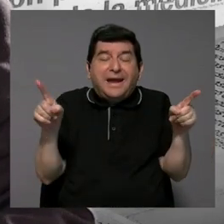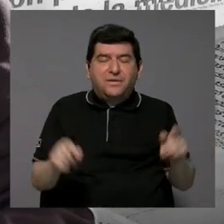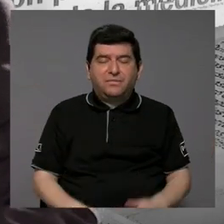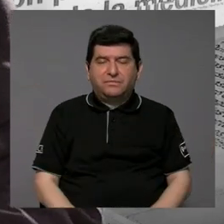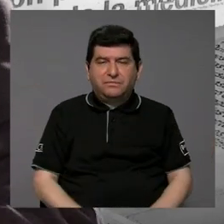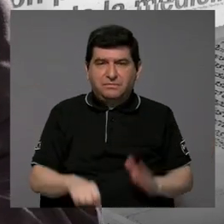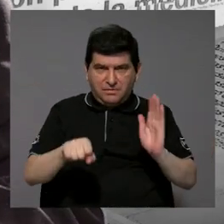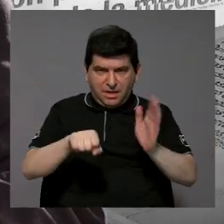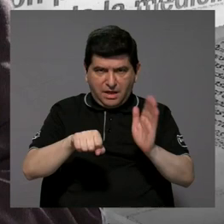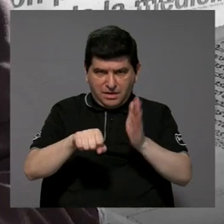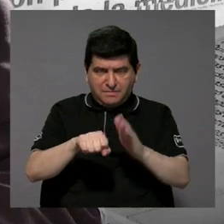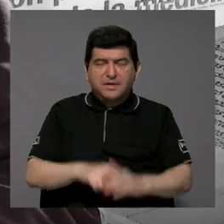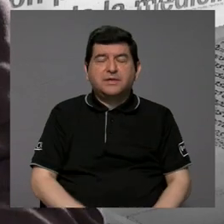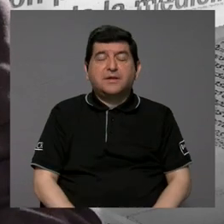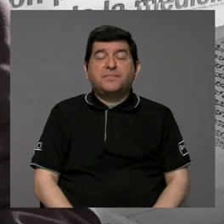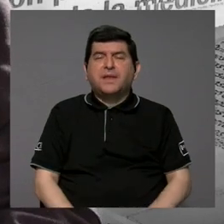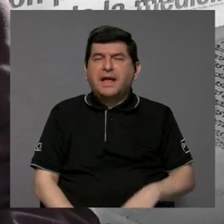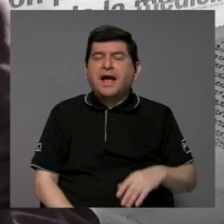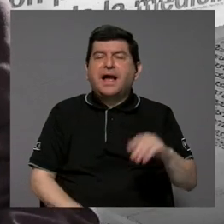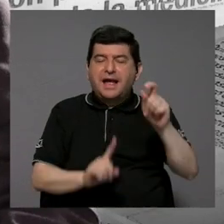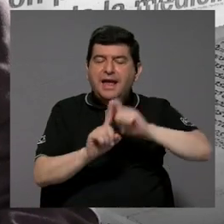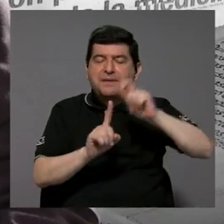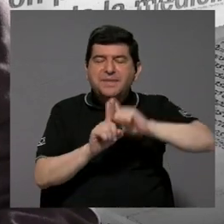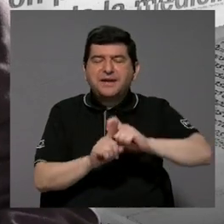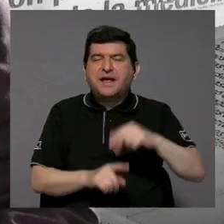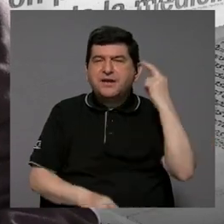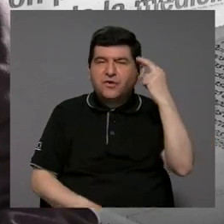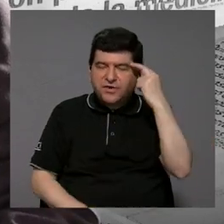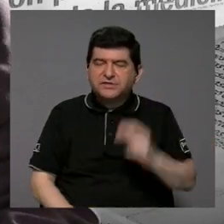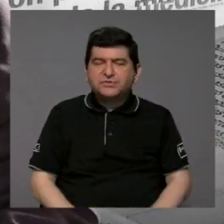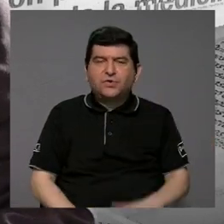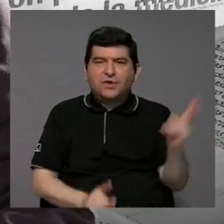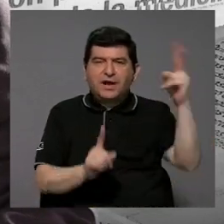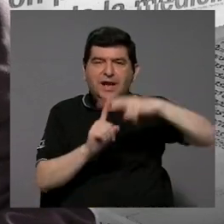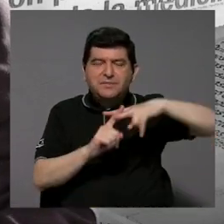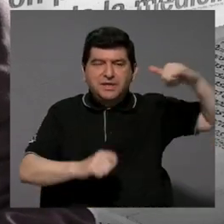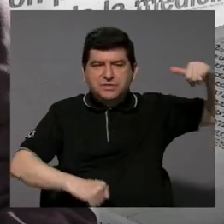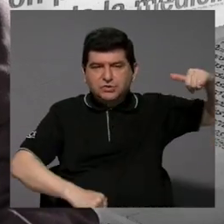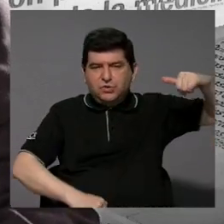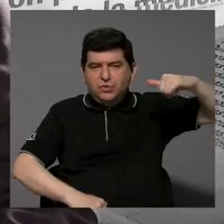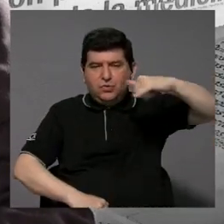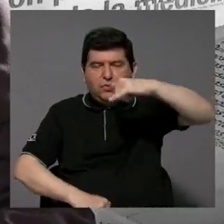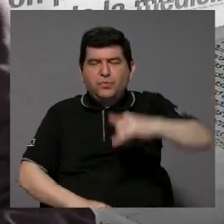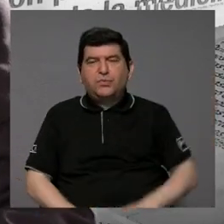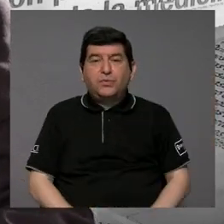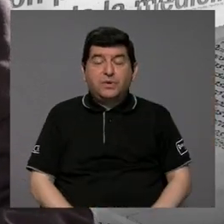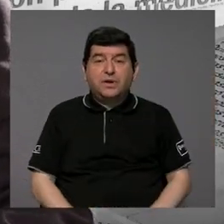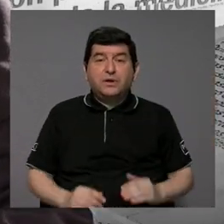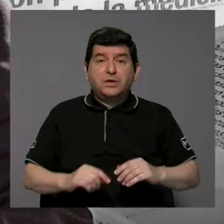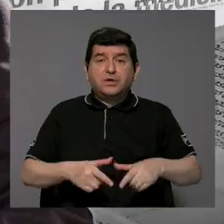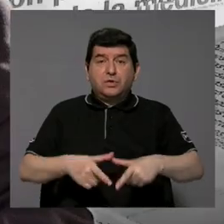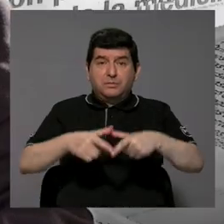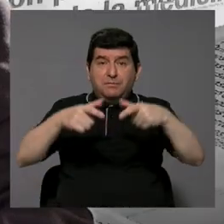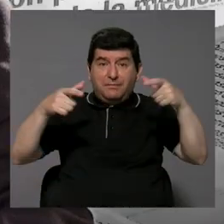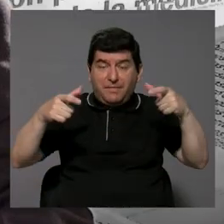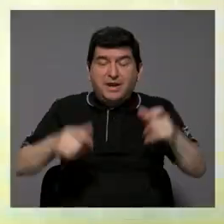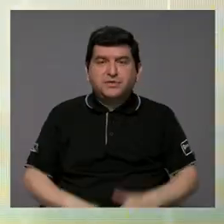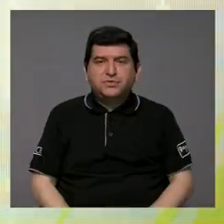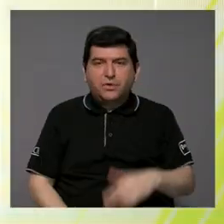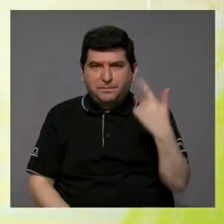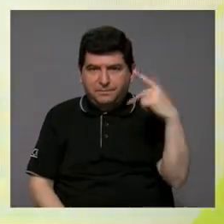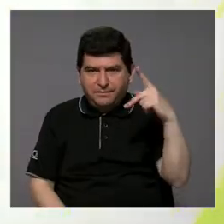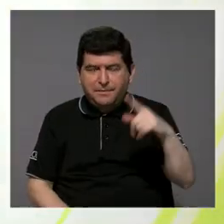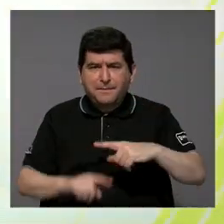piña, bueno, en varano es por las aplicaciones aéreas, que tienen una deriva un poco más grande y una exposición mayor, pero en piña